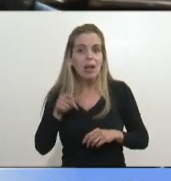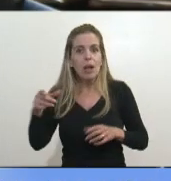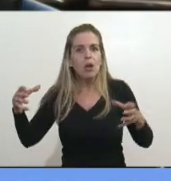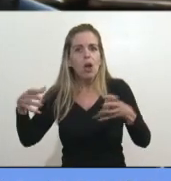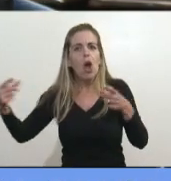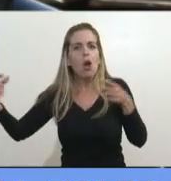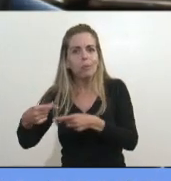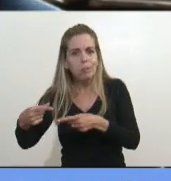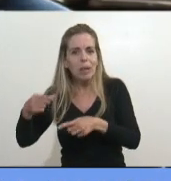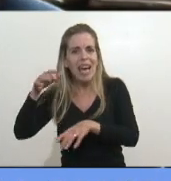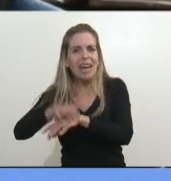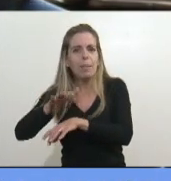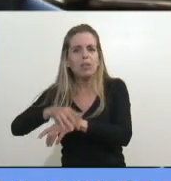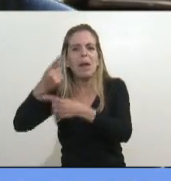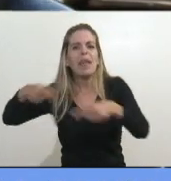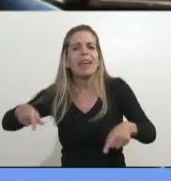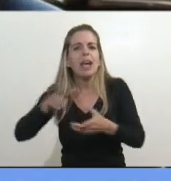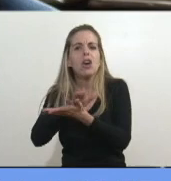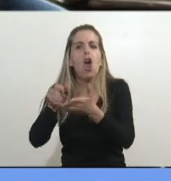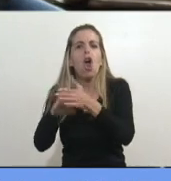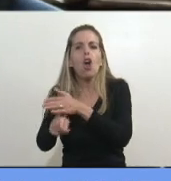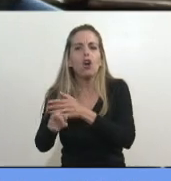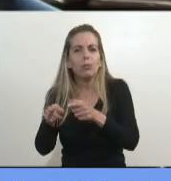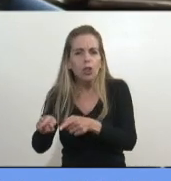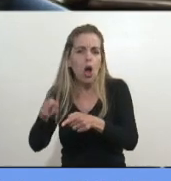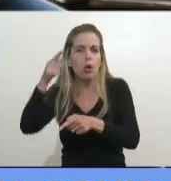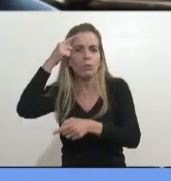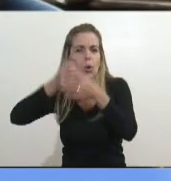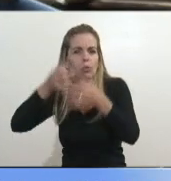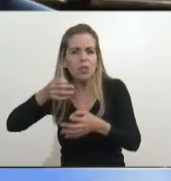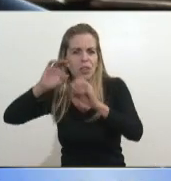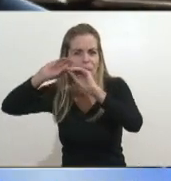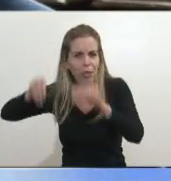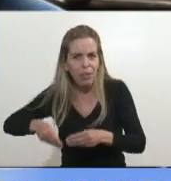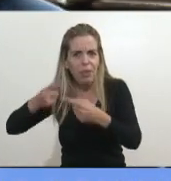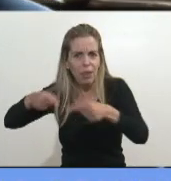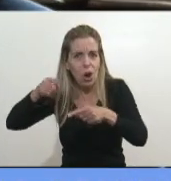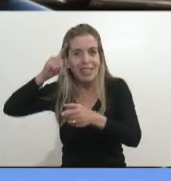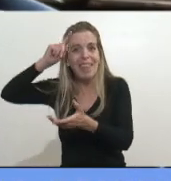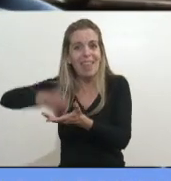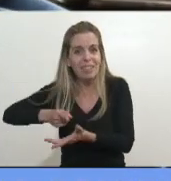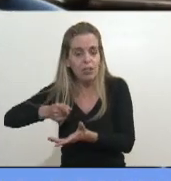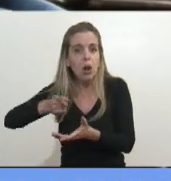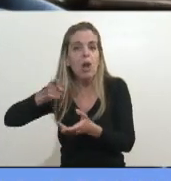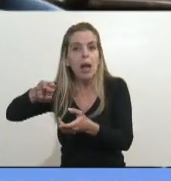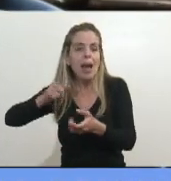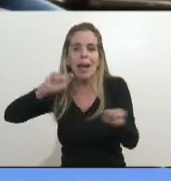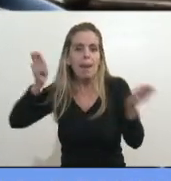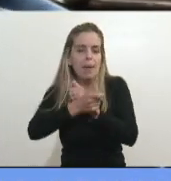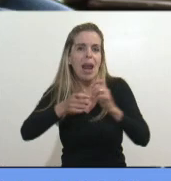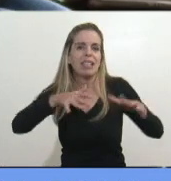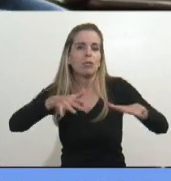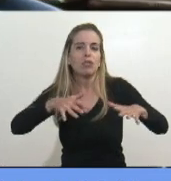los responsables del descalabro, y la Corte que permitió, con esa decisión, cambiar la estrategia sanitaria de la provincia.